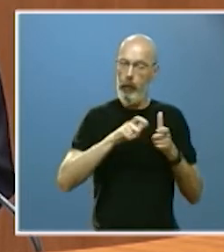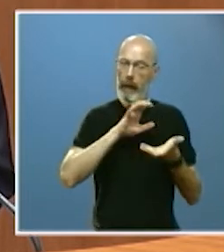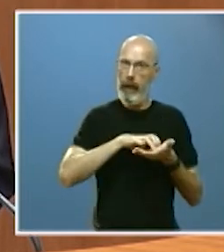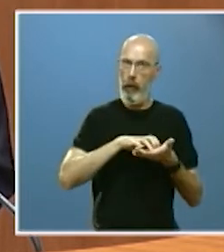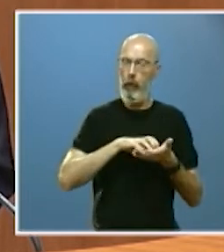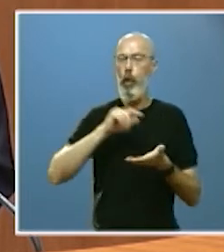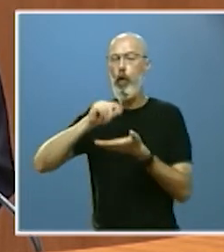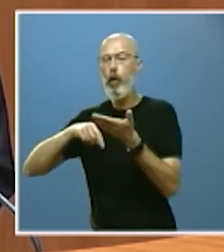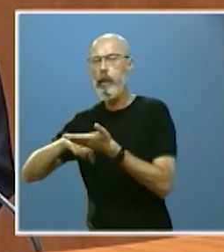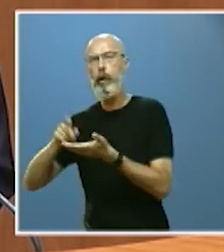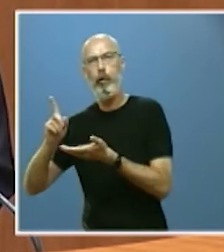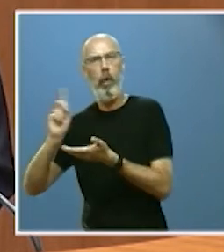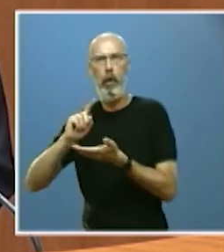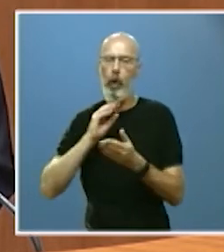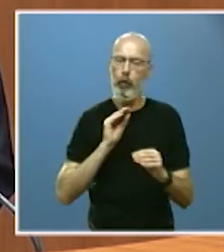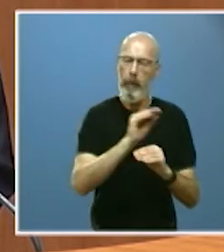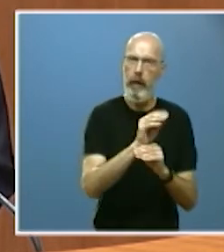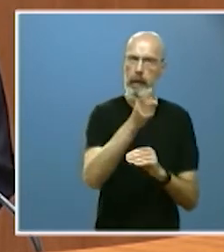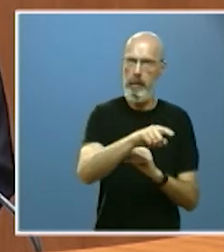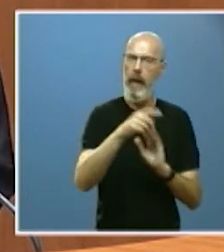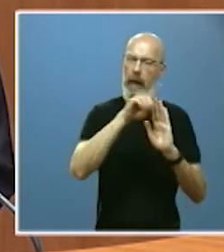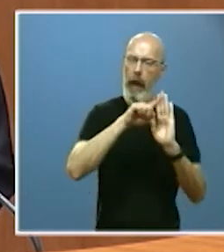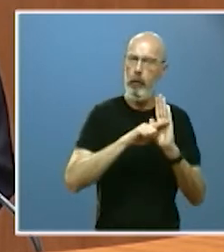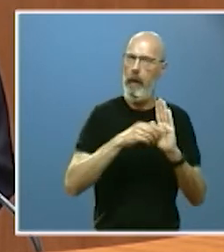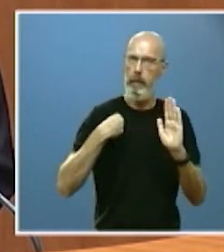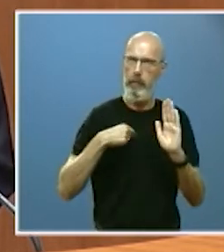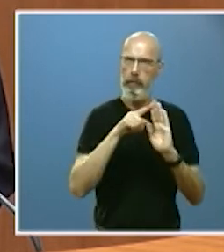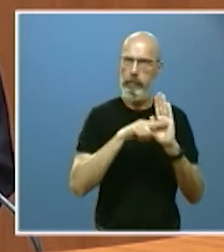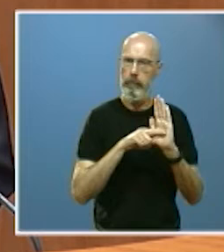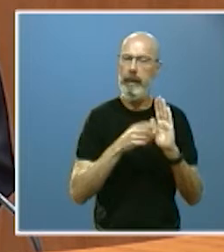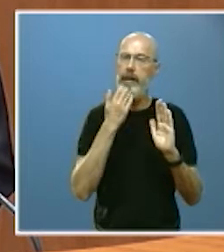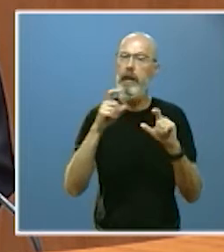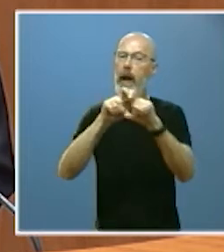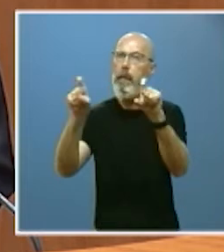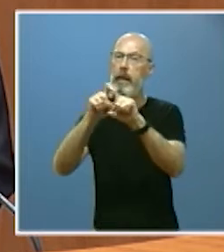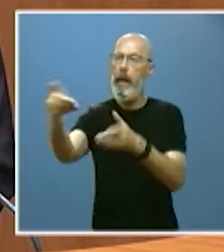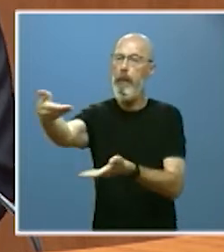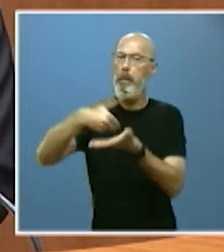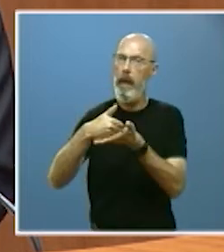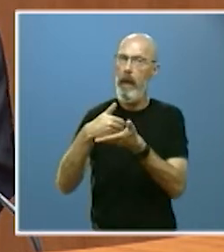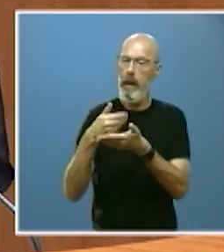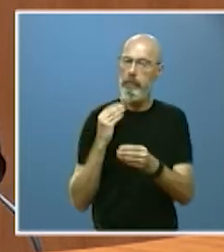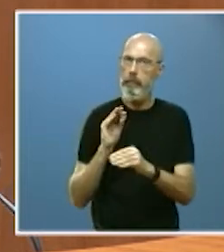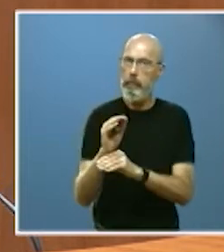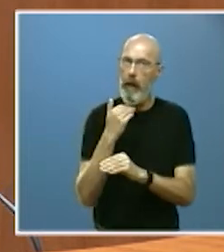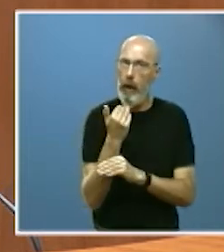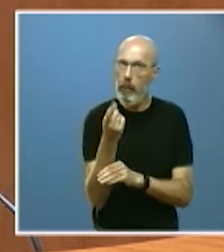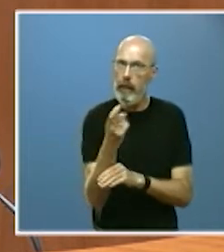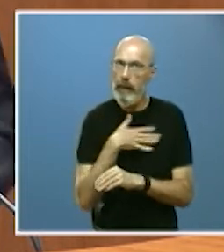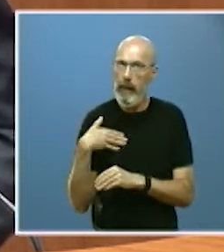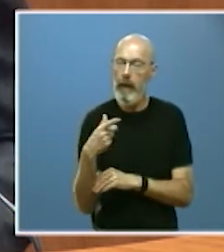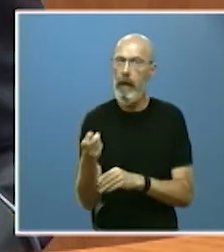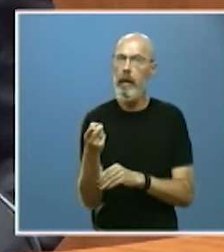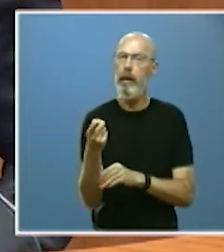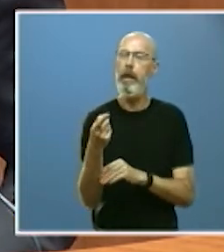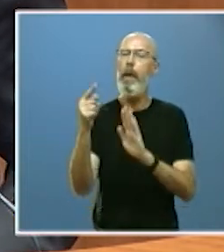contratos subvenciones cláusulas que incentiven a las empresas que soliciten esas subvenciones a adoptar medidas a favor